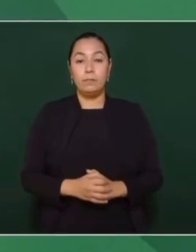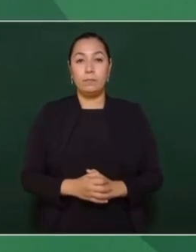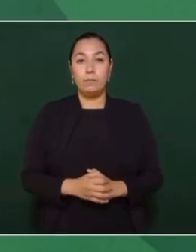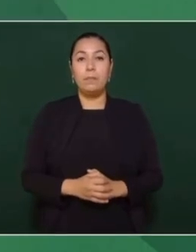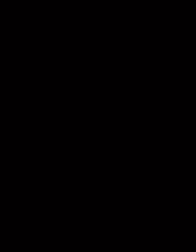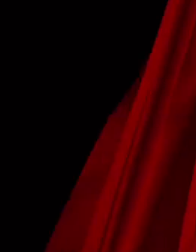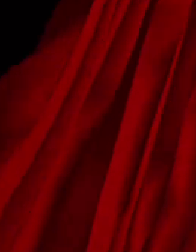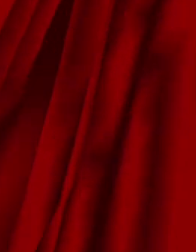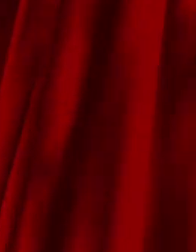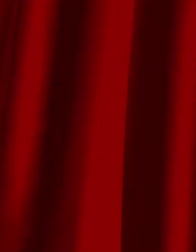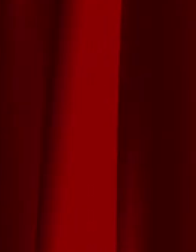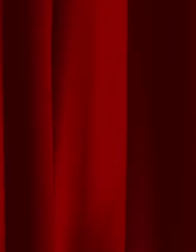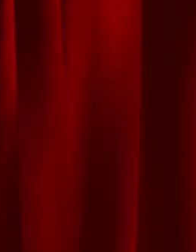excluir.